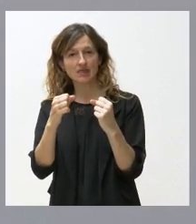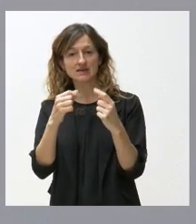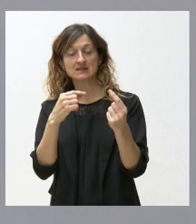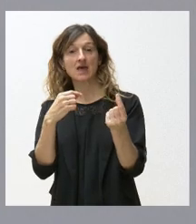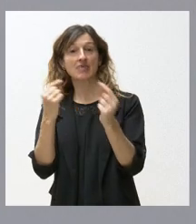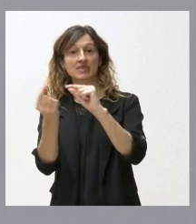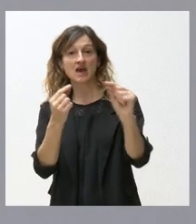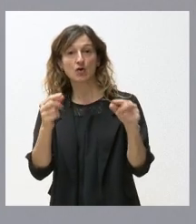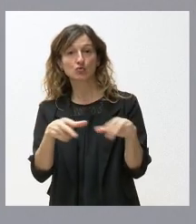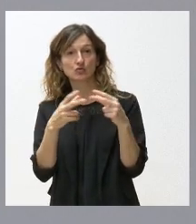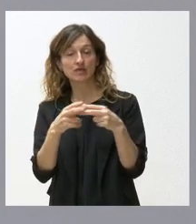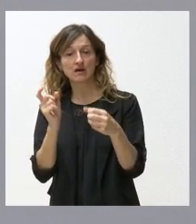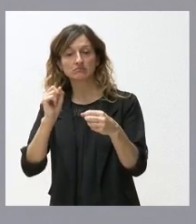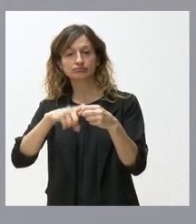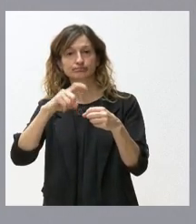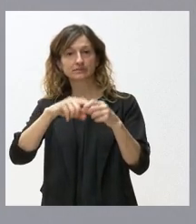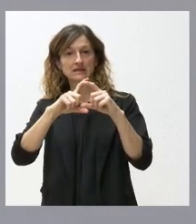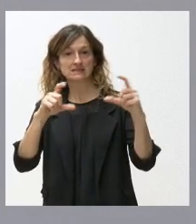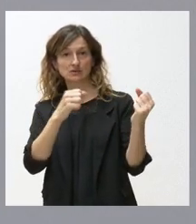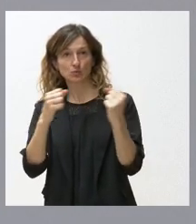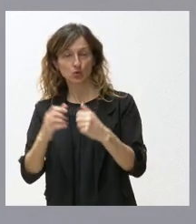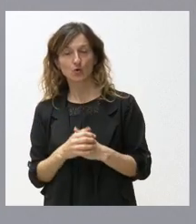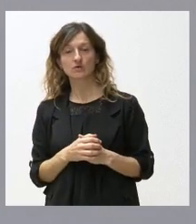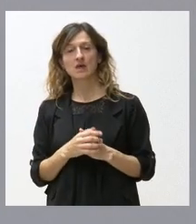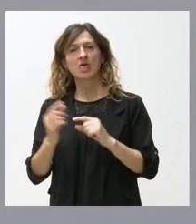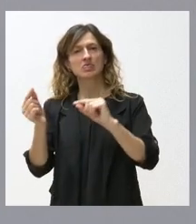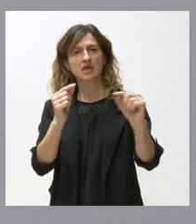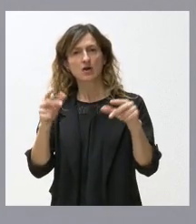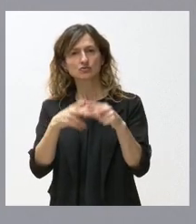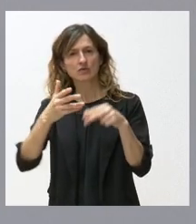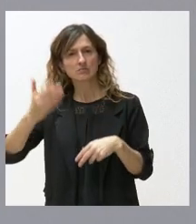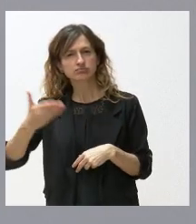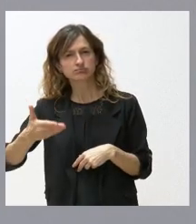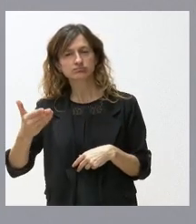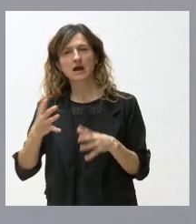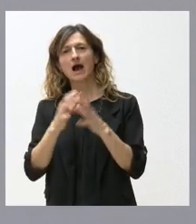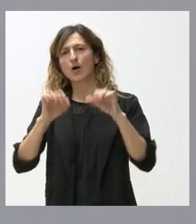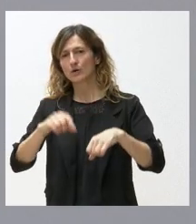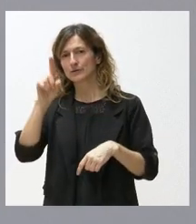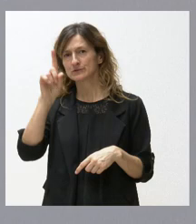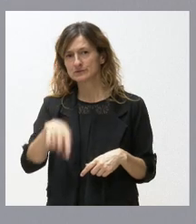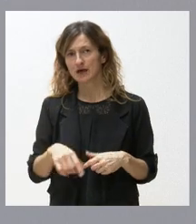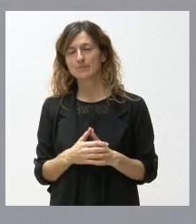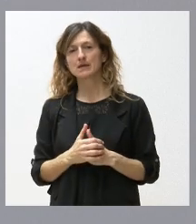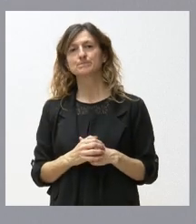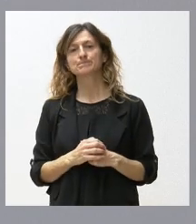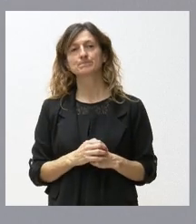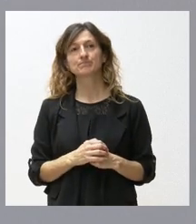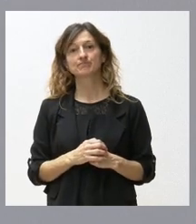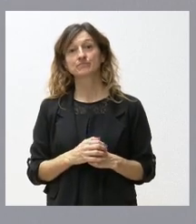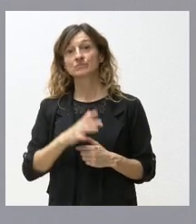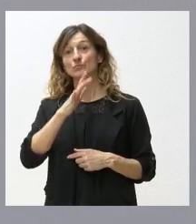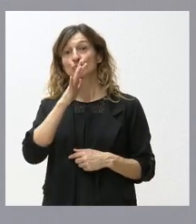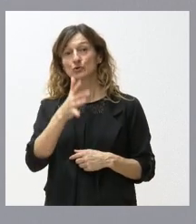social y su participación institucional. Creemos que el diálogo social es muy importante y los acuerdos del diálogo social lo son. Por eso,